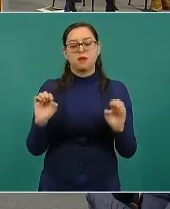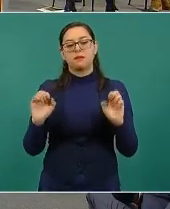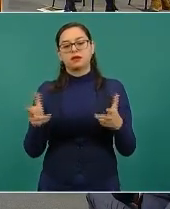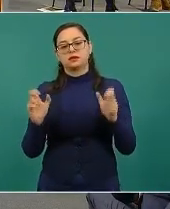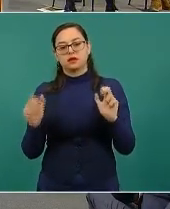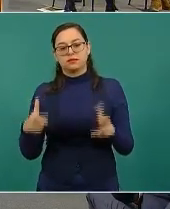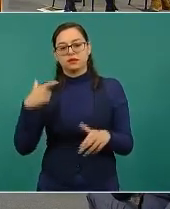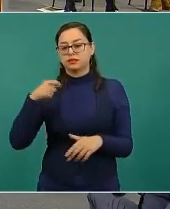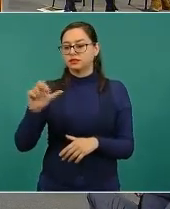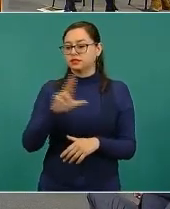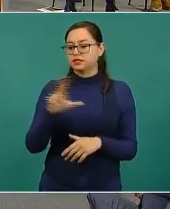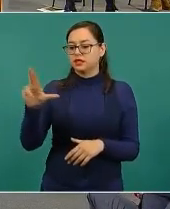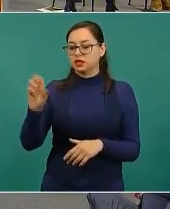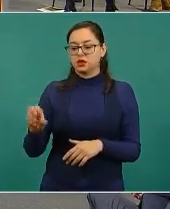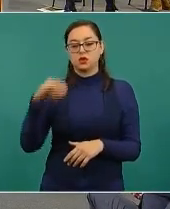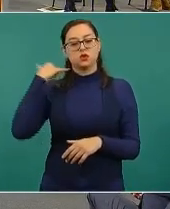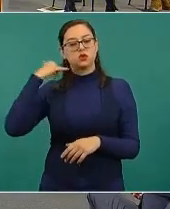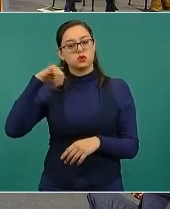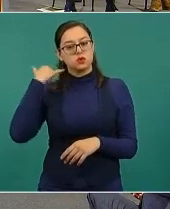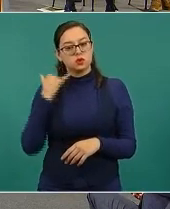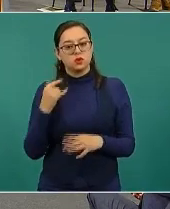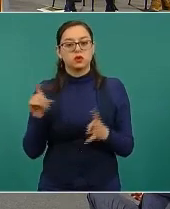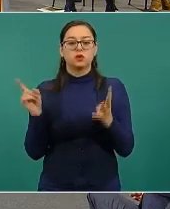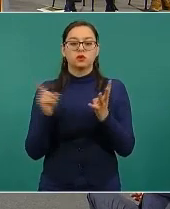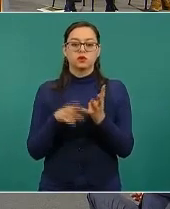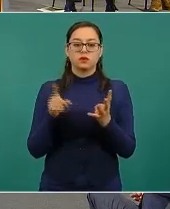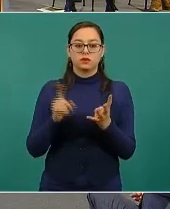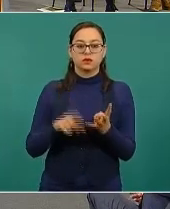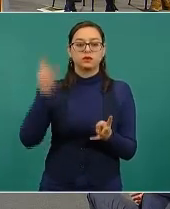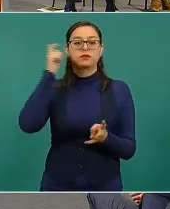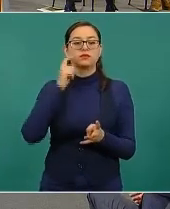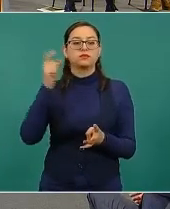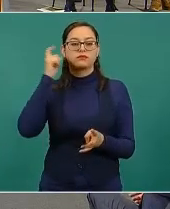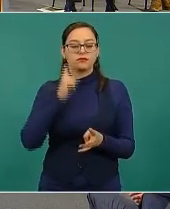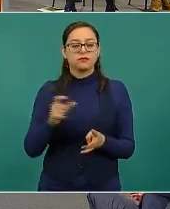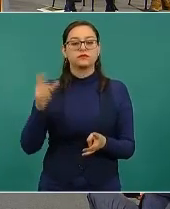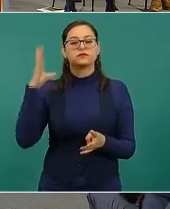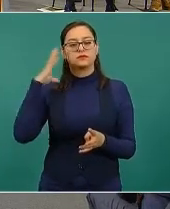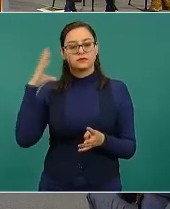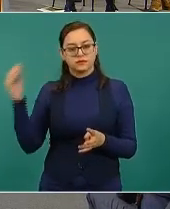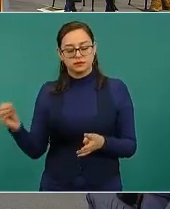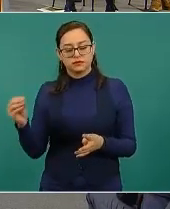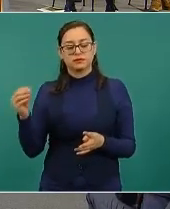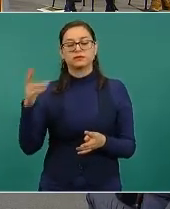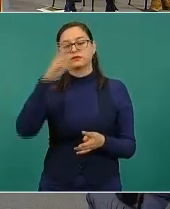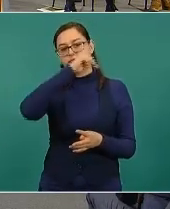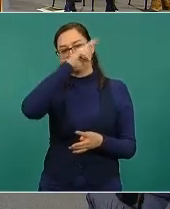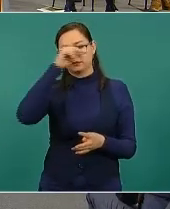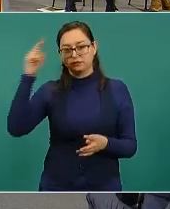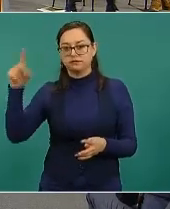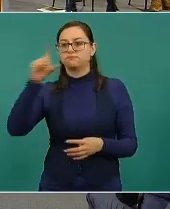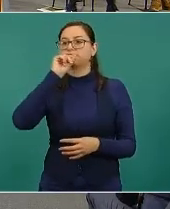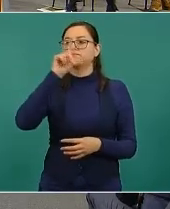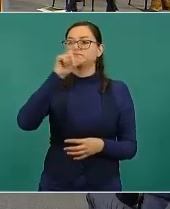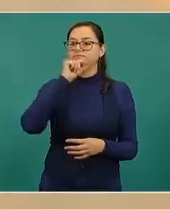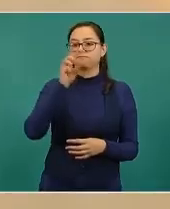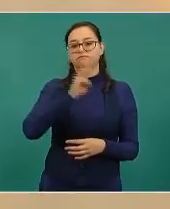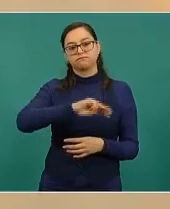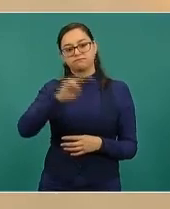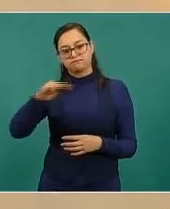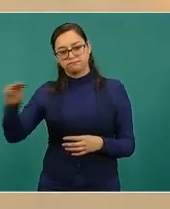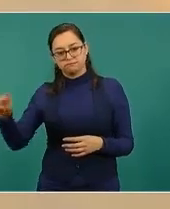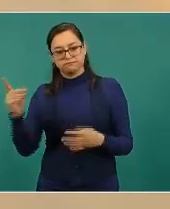Yucatán. La 4, Guerrero, Colima, Nayarit, Jalisco y Michoacán. La ruta 5,